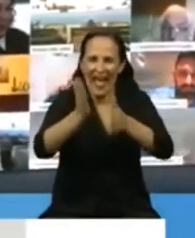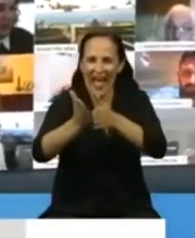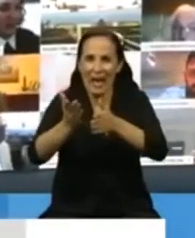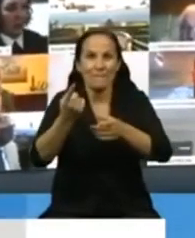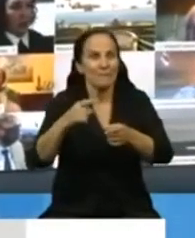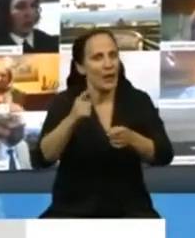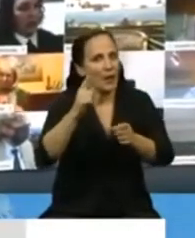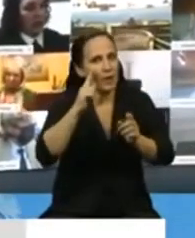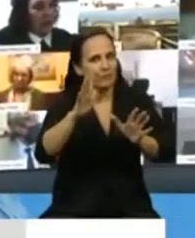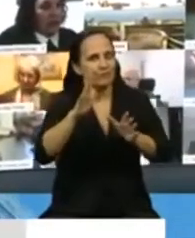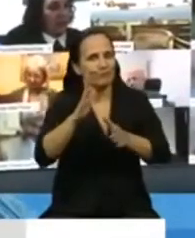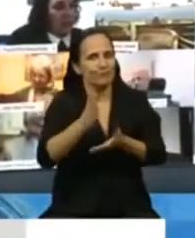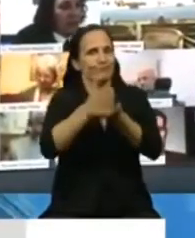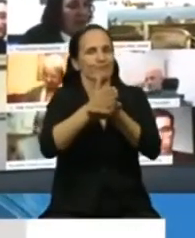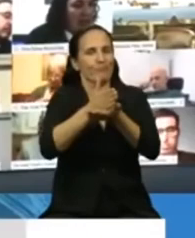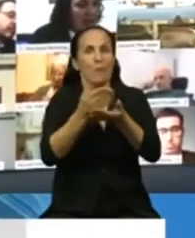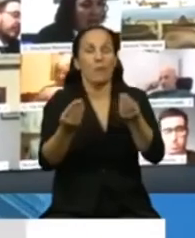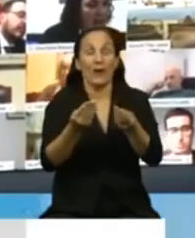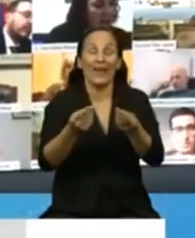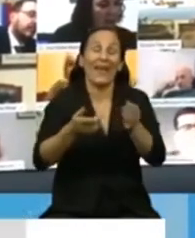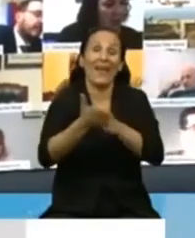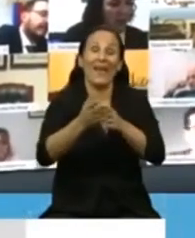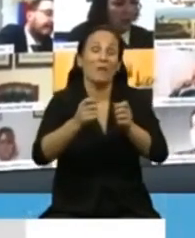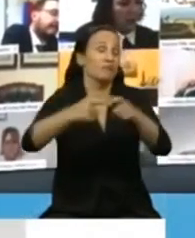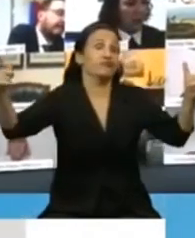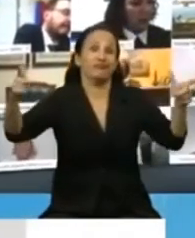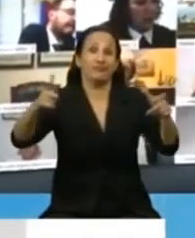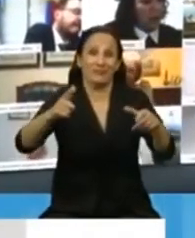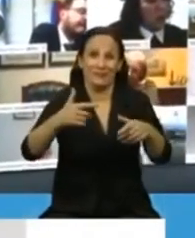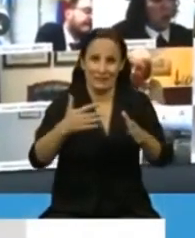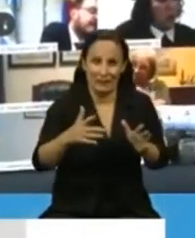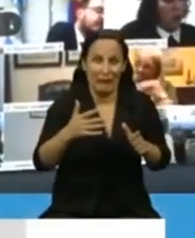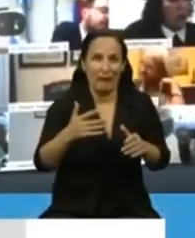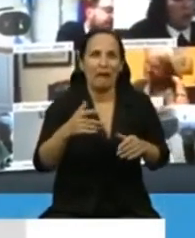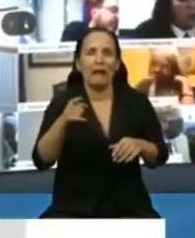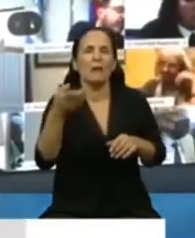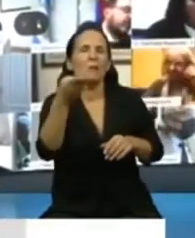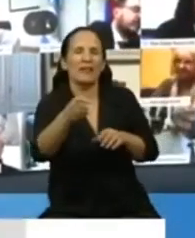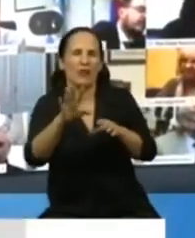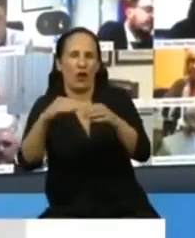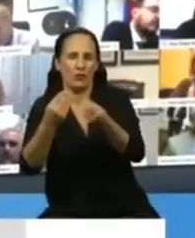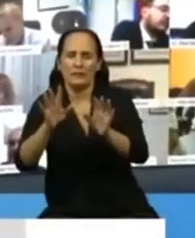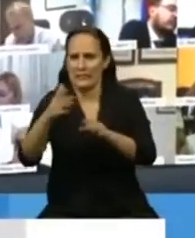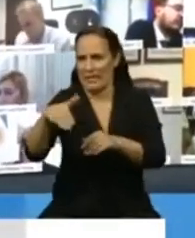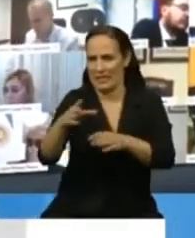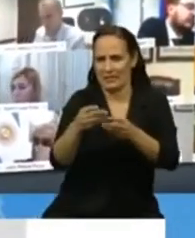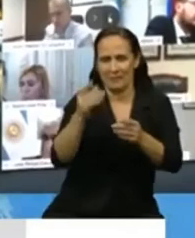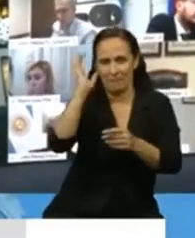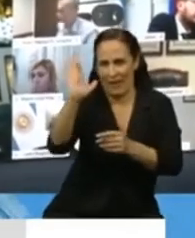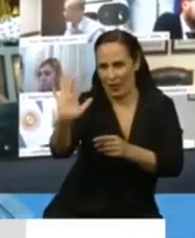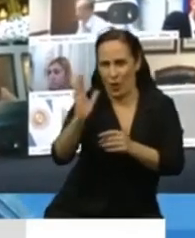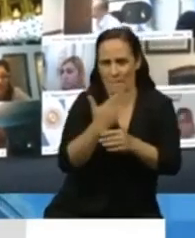circulación y un brote exponencial que después no podamos controlar. Y finalmente, para cerrar, perdón,